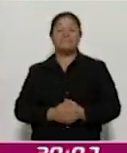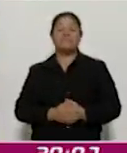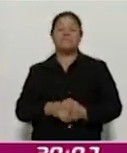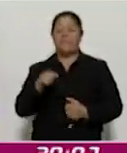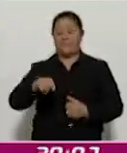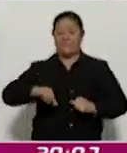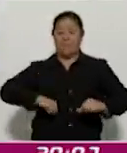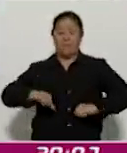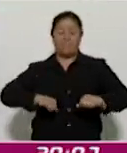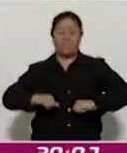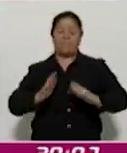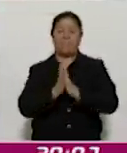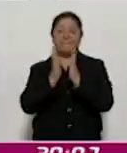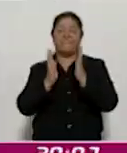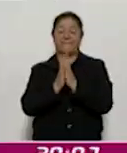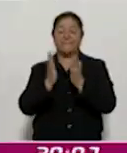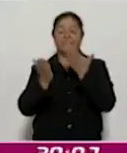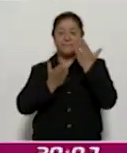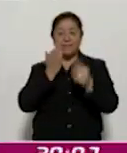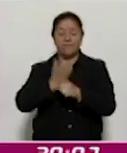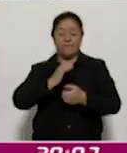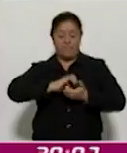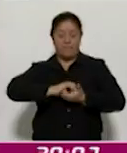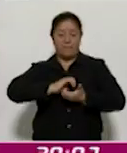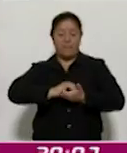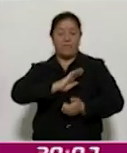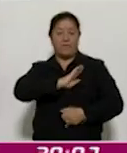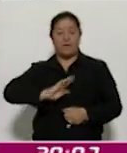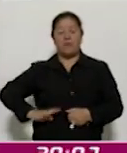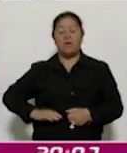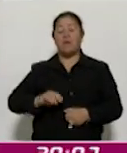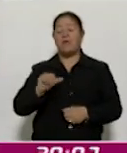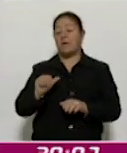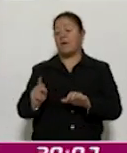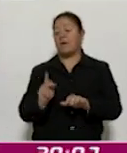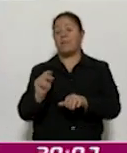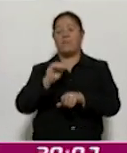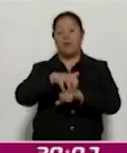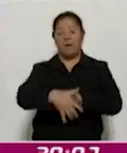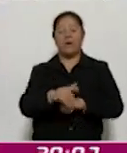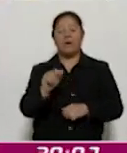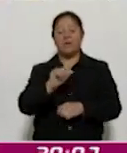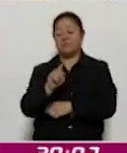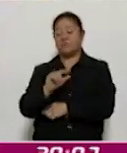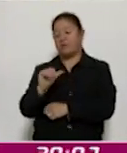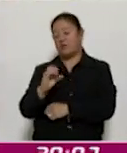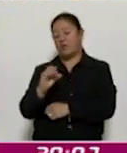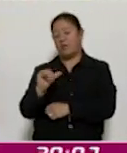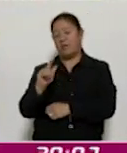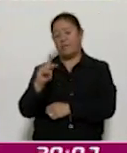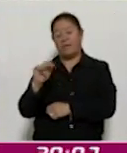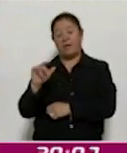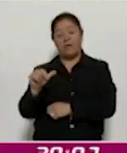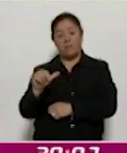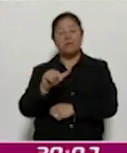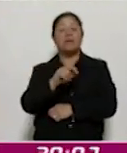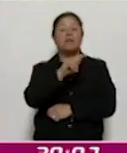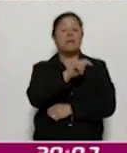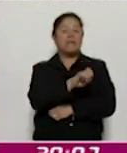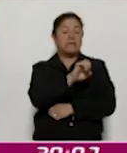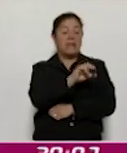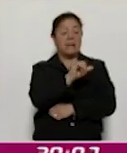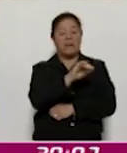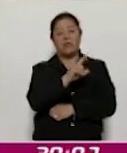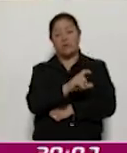evento participaron estudiantes del Conalep de los municipios de Amahag, Sacualpan, Teacalco y Ayucomanitla. Para Corazip